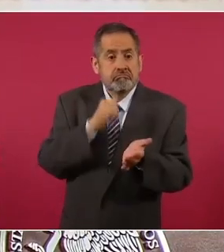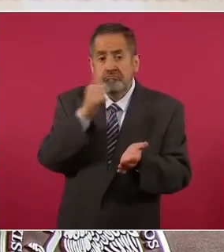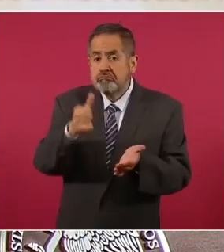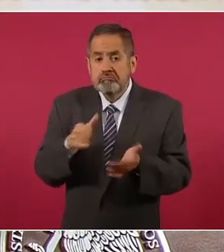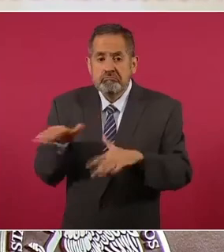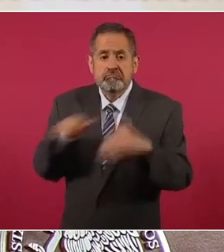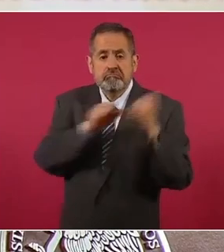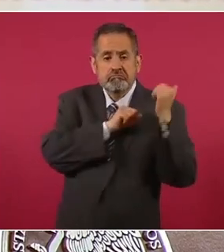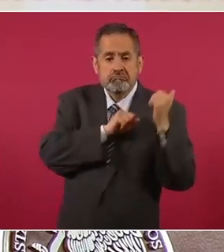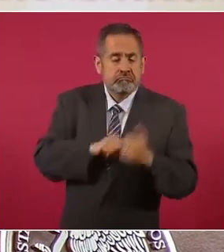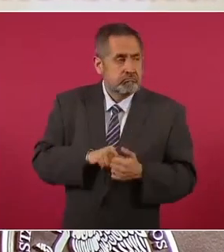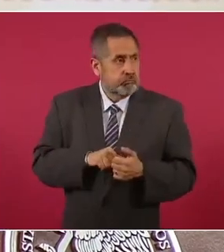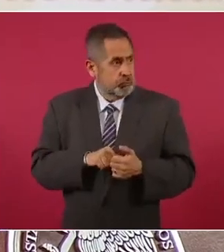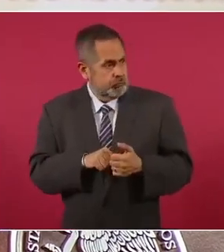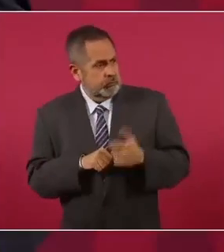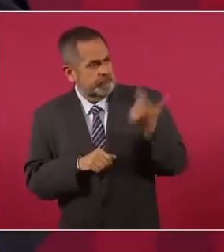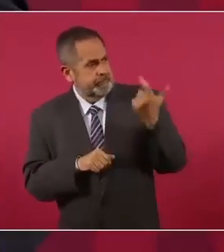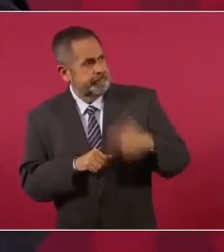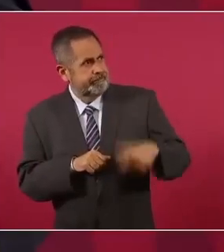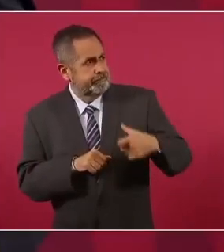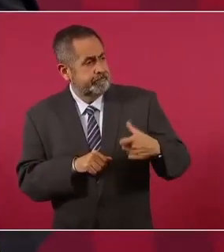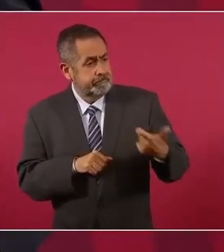los chipocludos,